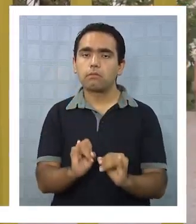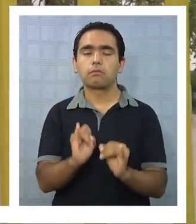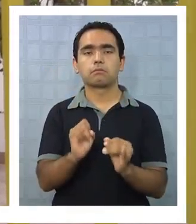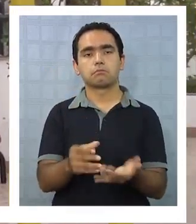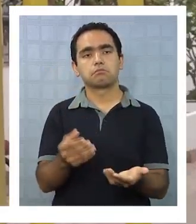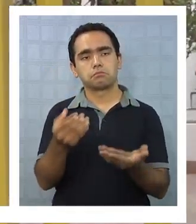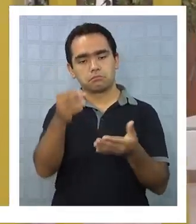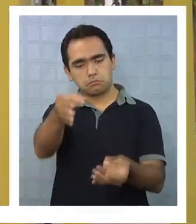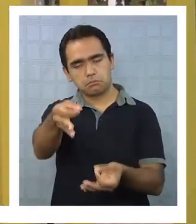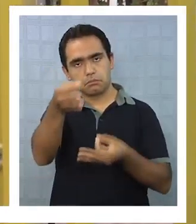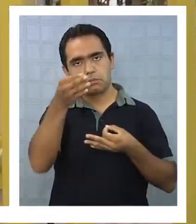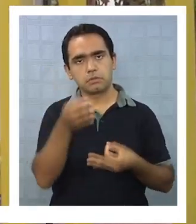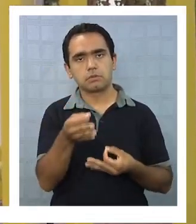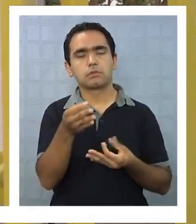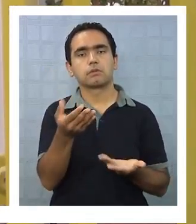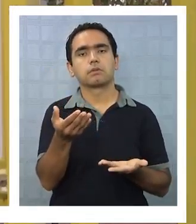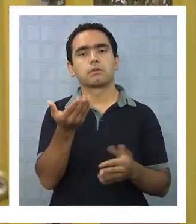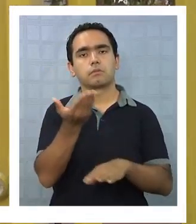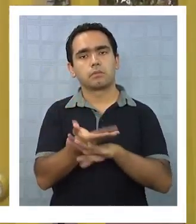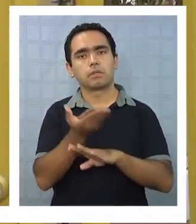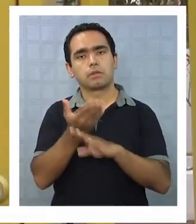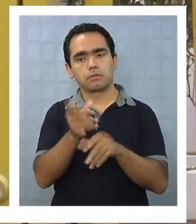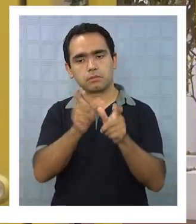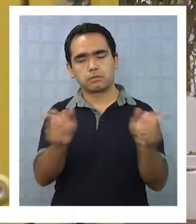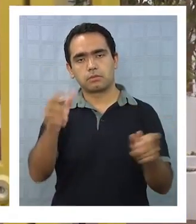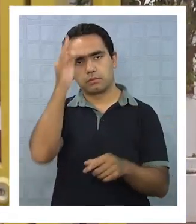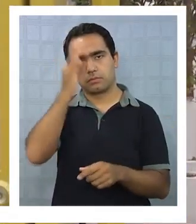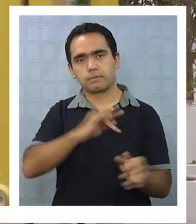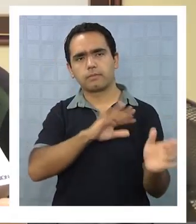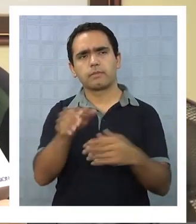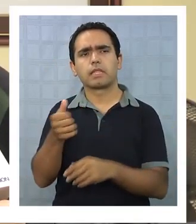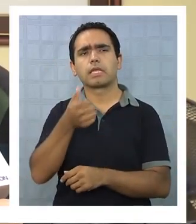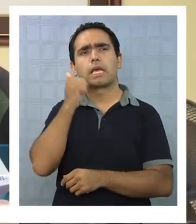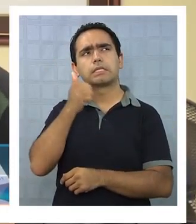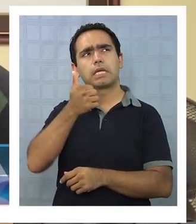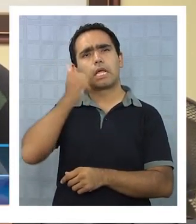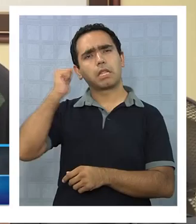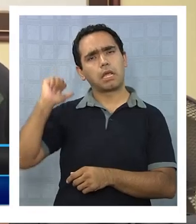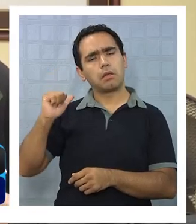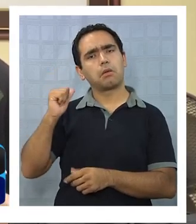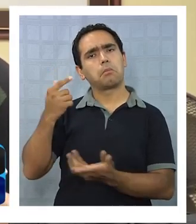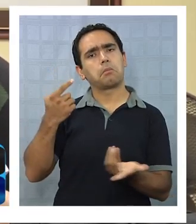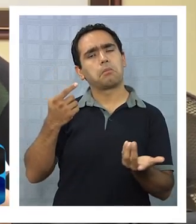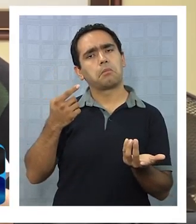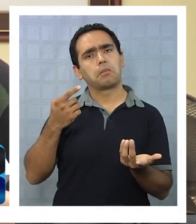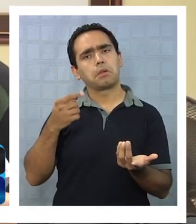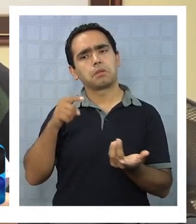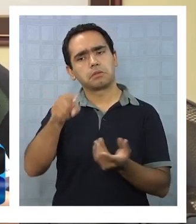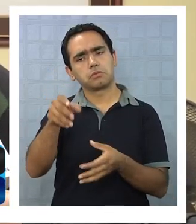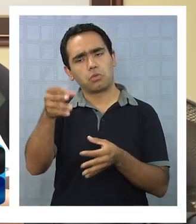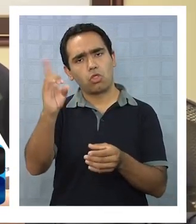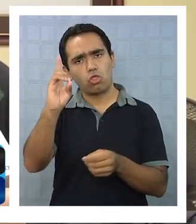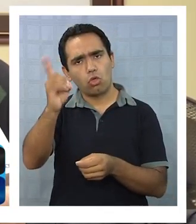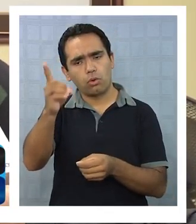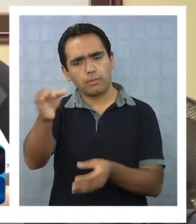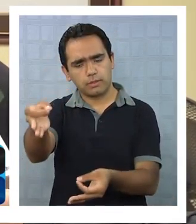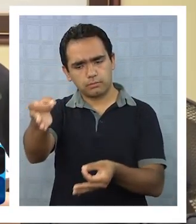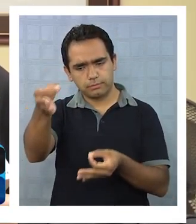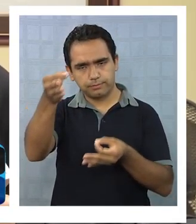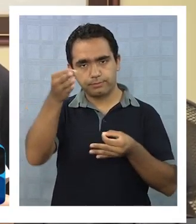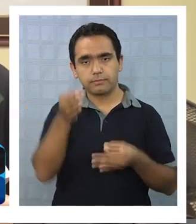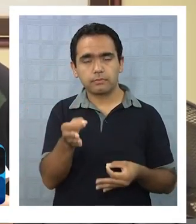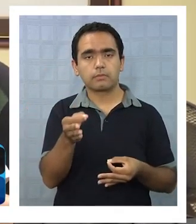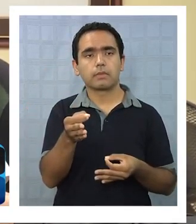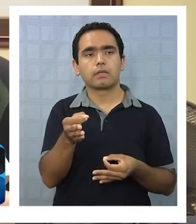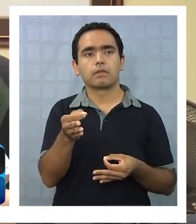solicitudes de los funcionarios. Ayer, antes de ayer, nos entregaron un documento a todos los Cereminos, hicieron